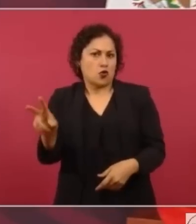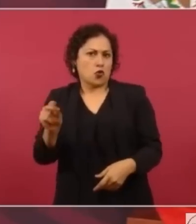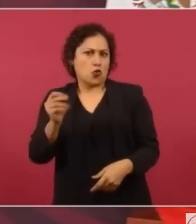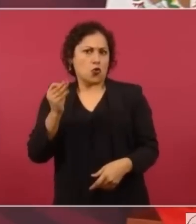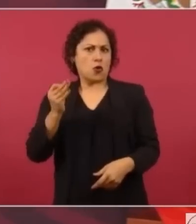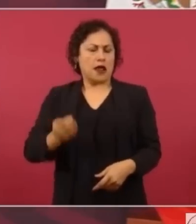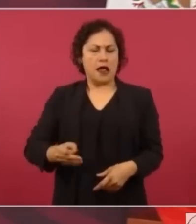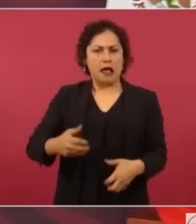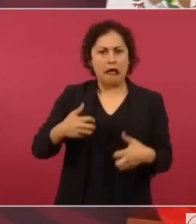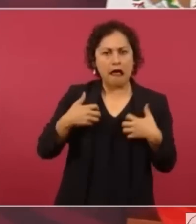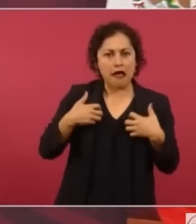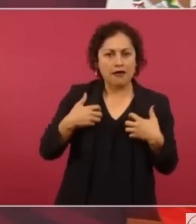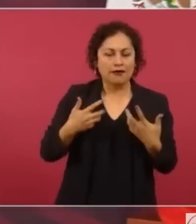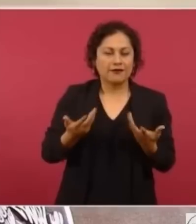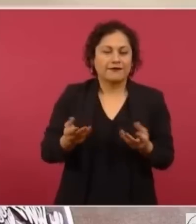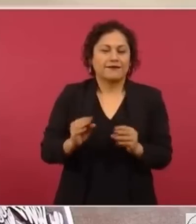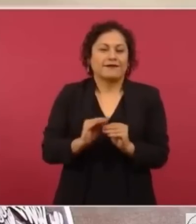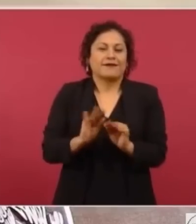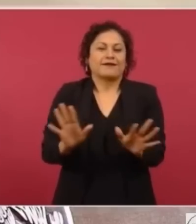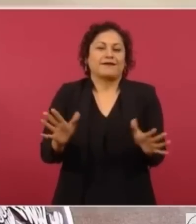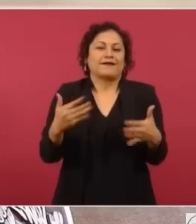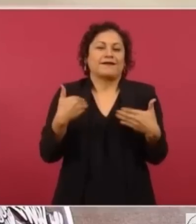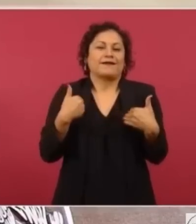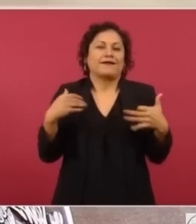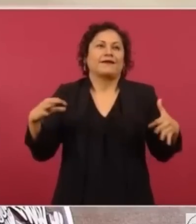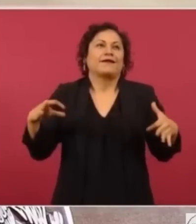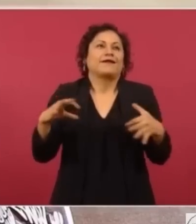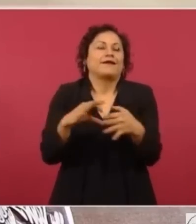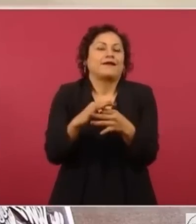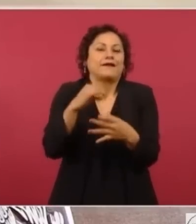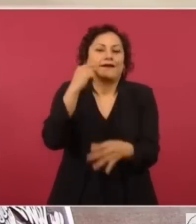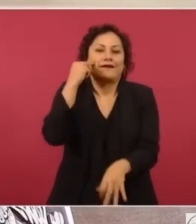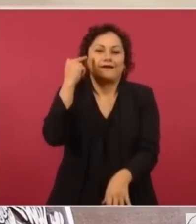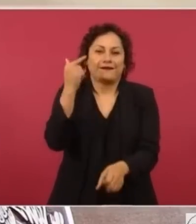era una especie de gurú.